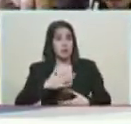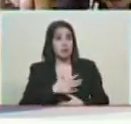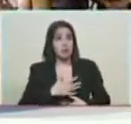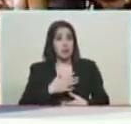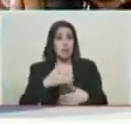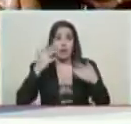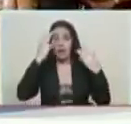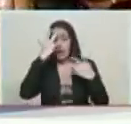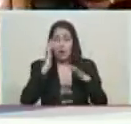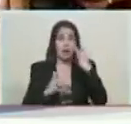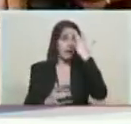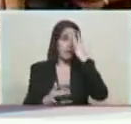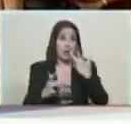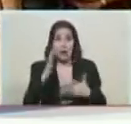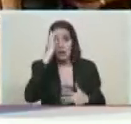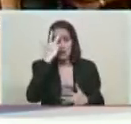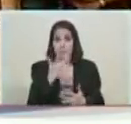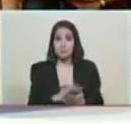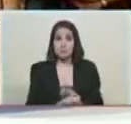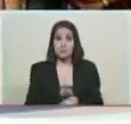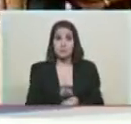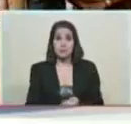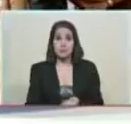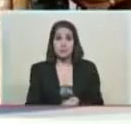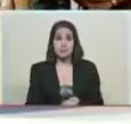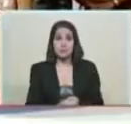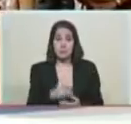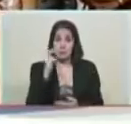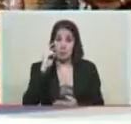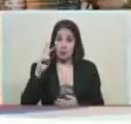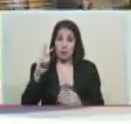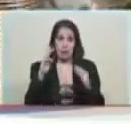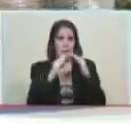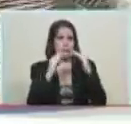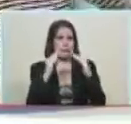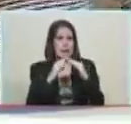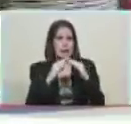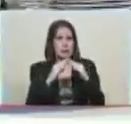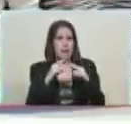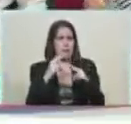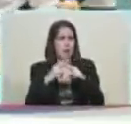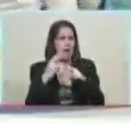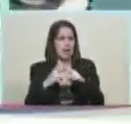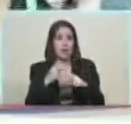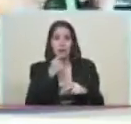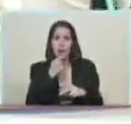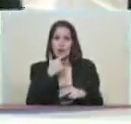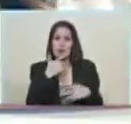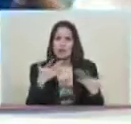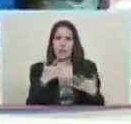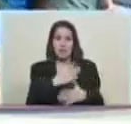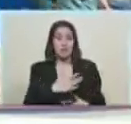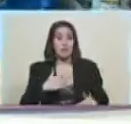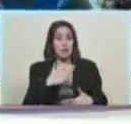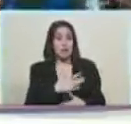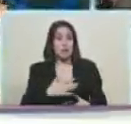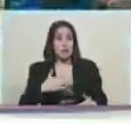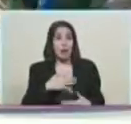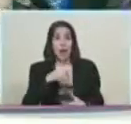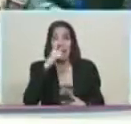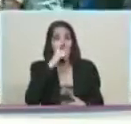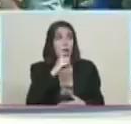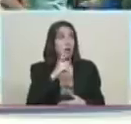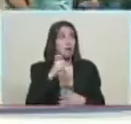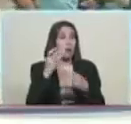del carnaval. Ah, ahí está esa casa de madera, qué bonita, vale, disfrutando, mira, esa es la edad de